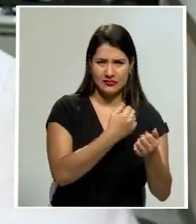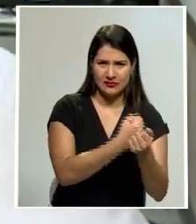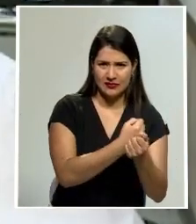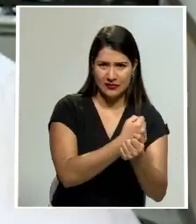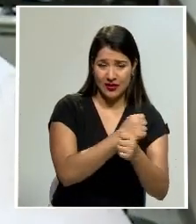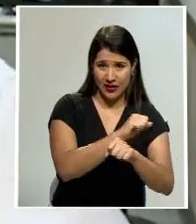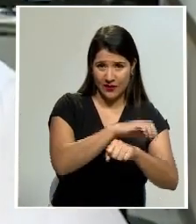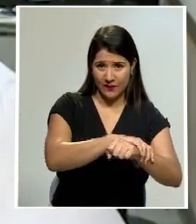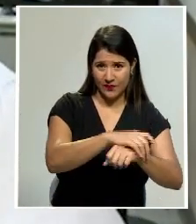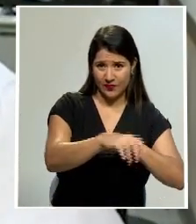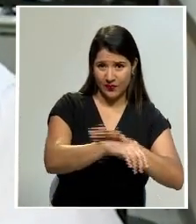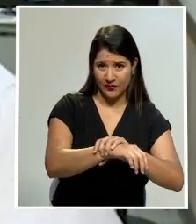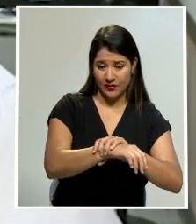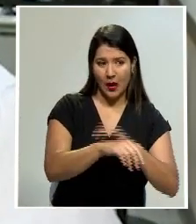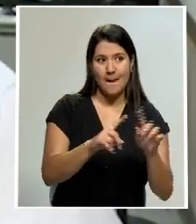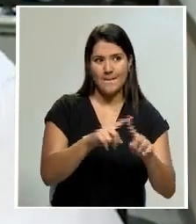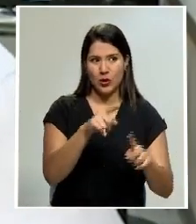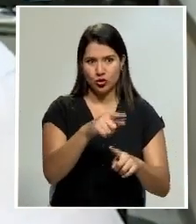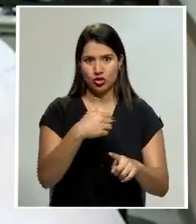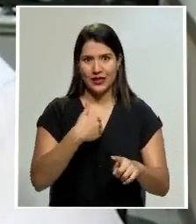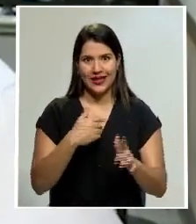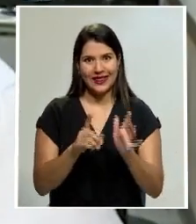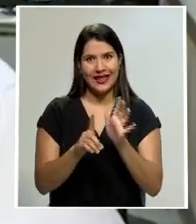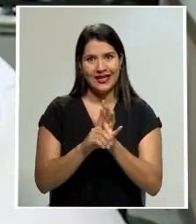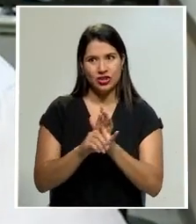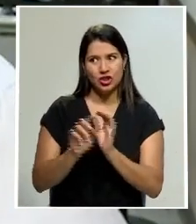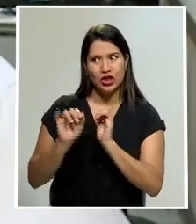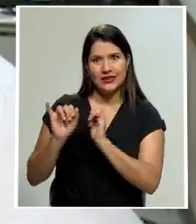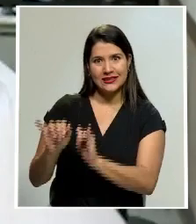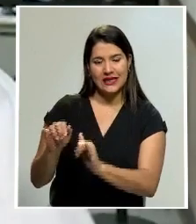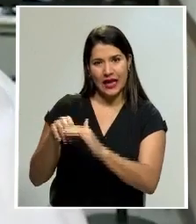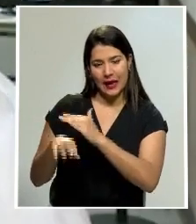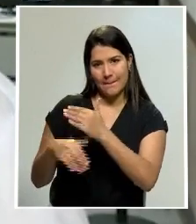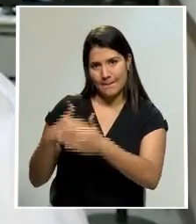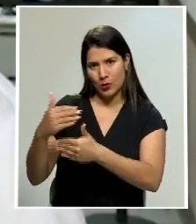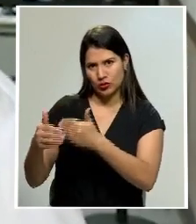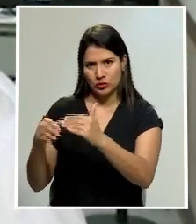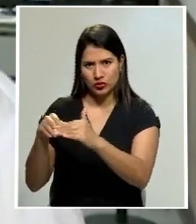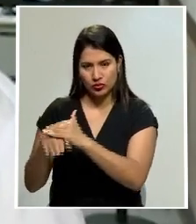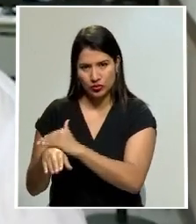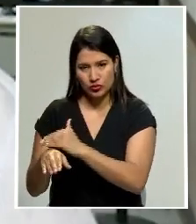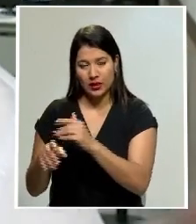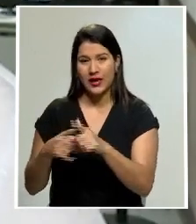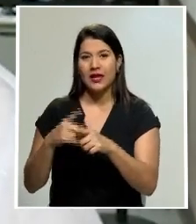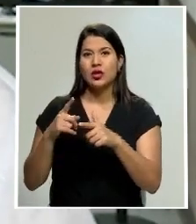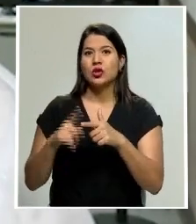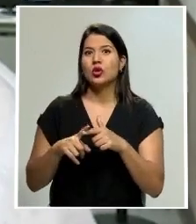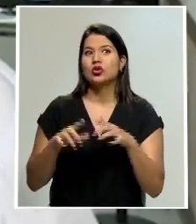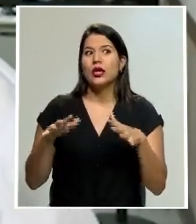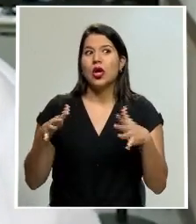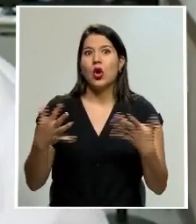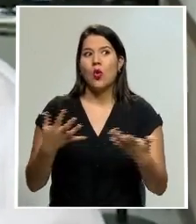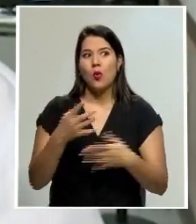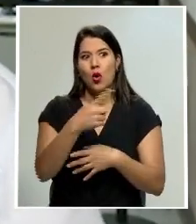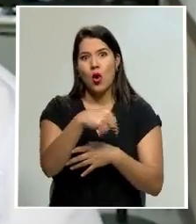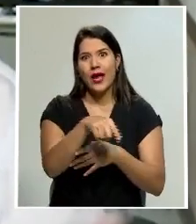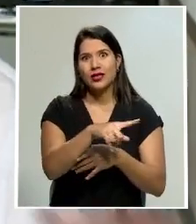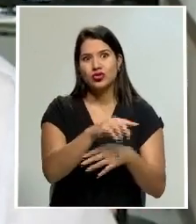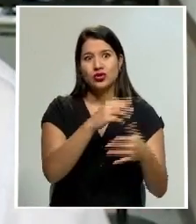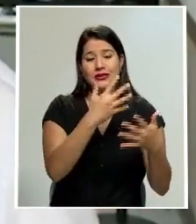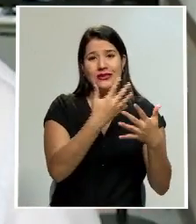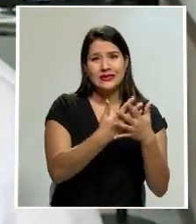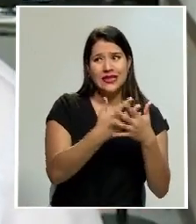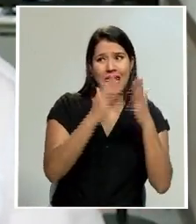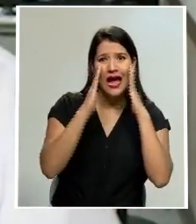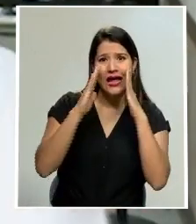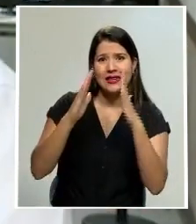eso presenta cuestionamientos obvios, ¿verdad?, cómo va a estar usted atenta a lo que está sucediendo en su casa, en